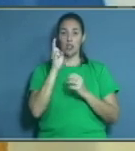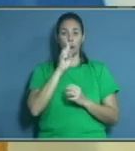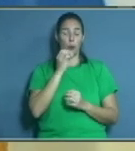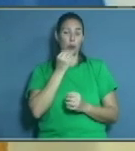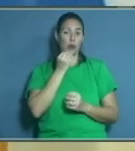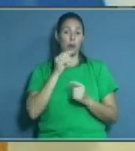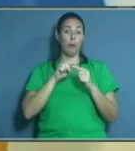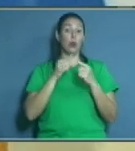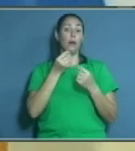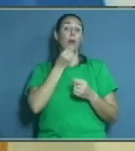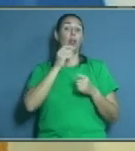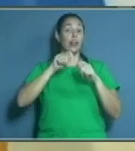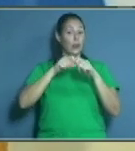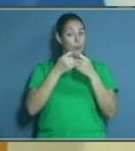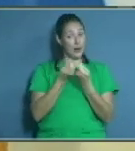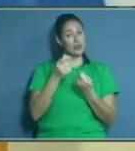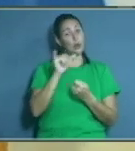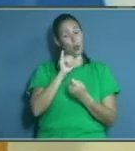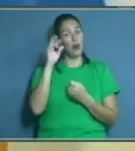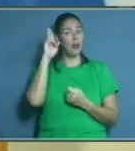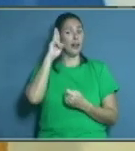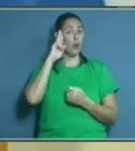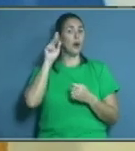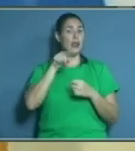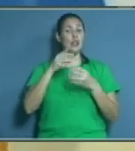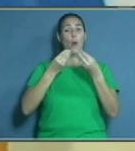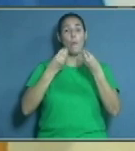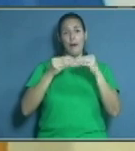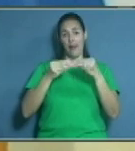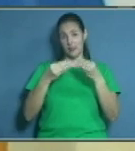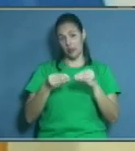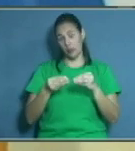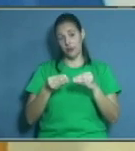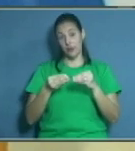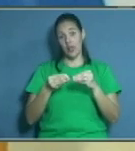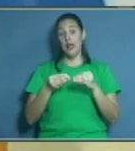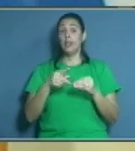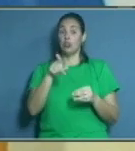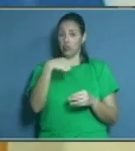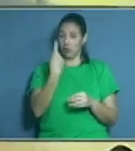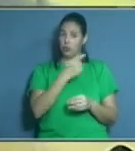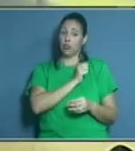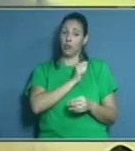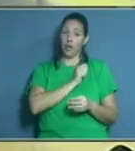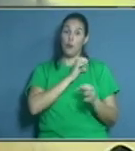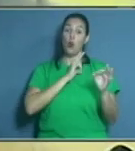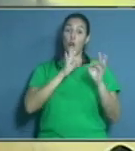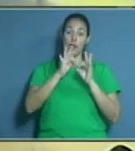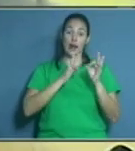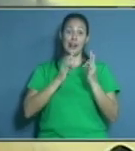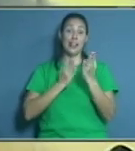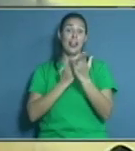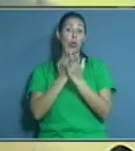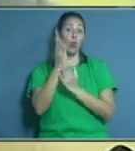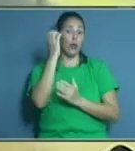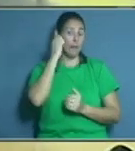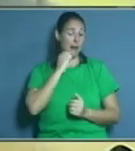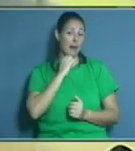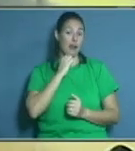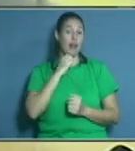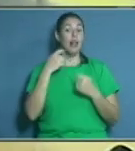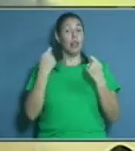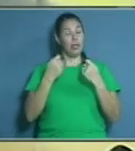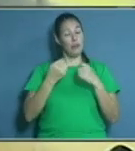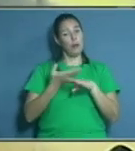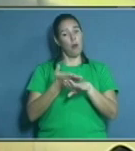aparato y el material de las prótesis es plástico. Entonces, si queremos cuidarla, Claro, si queremos alargar su vida útil, cómo no,